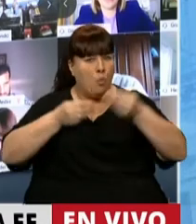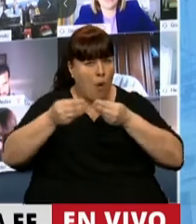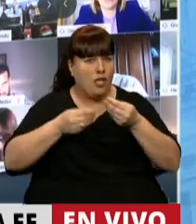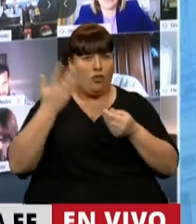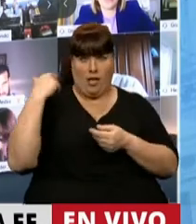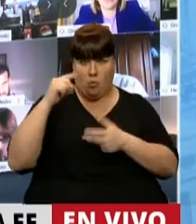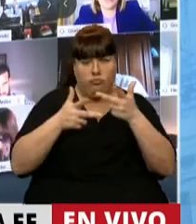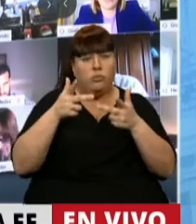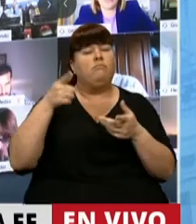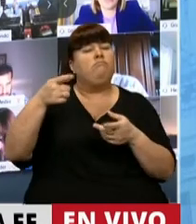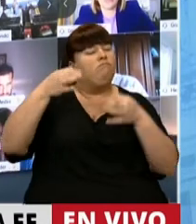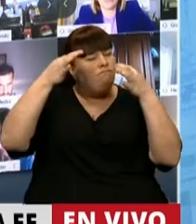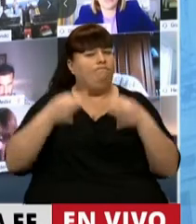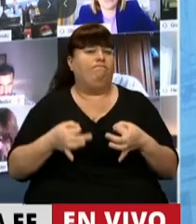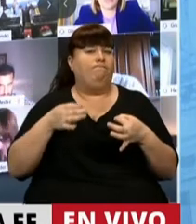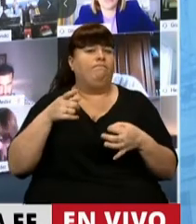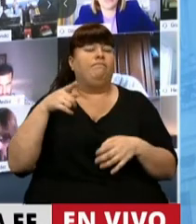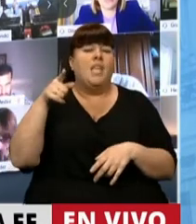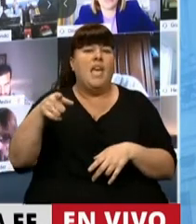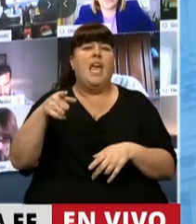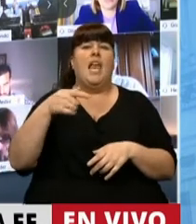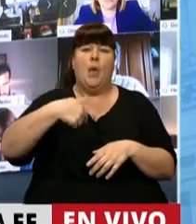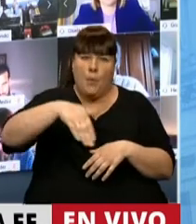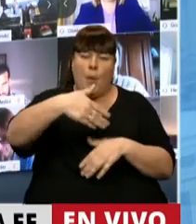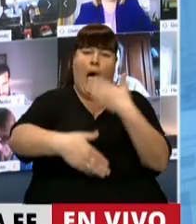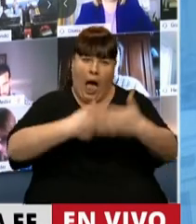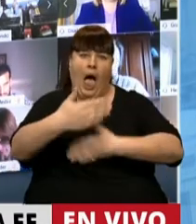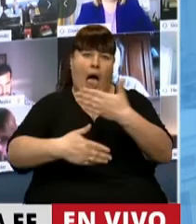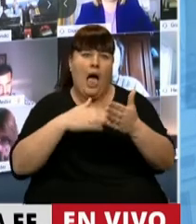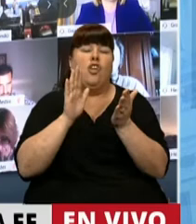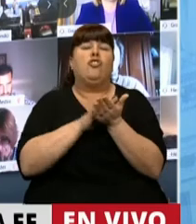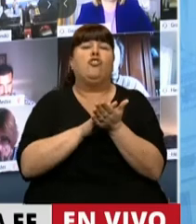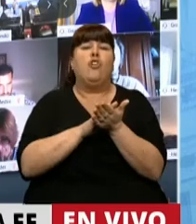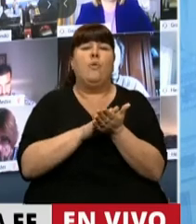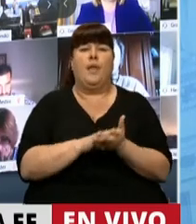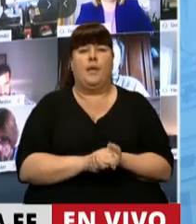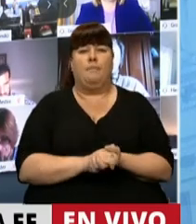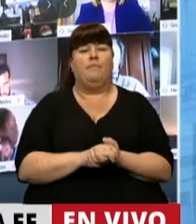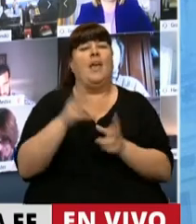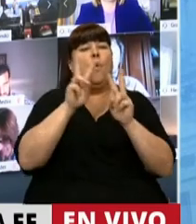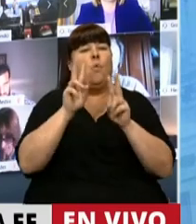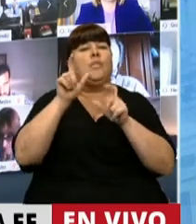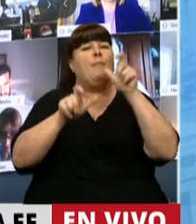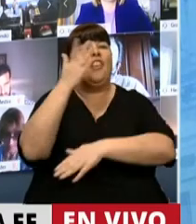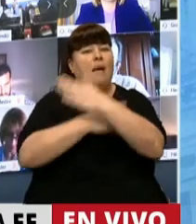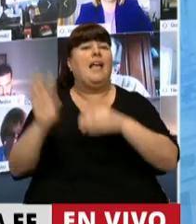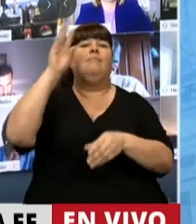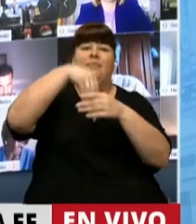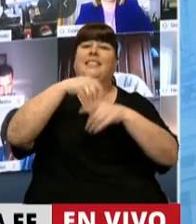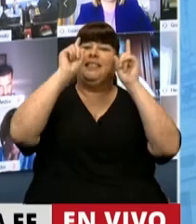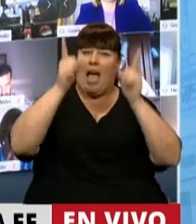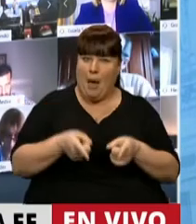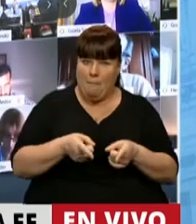por estos días la convicción de que él va a avanzar en el sentido de incorporar a las personas con